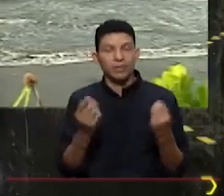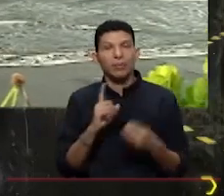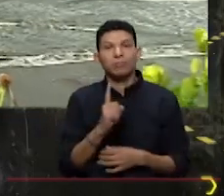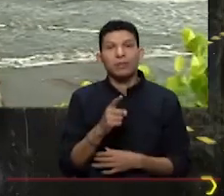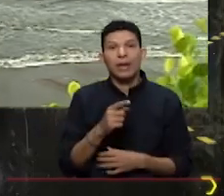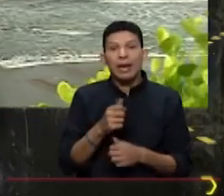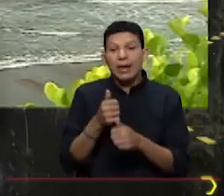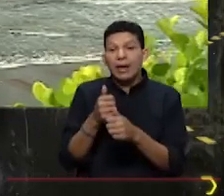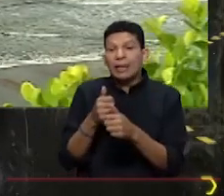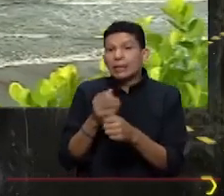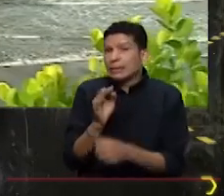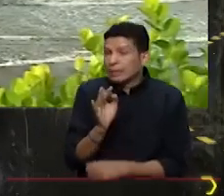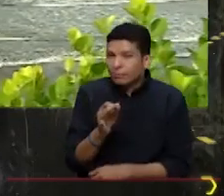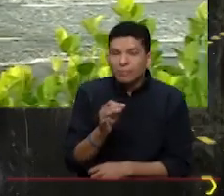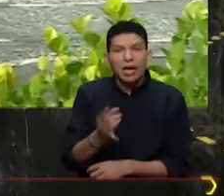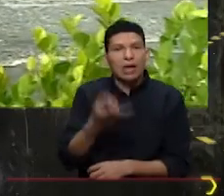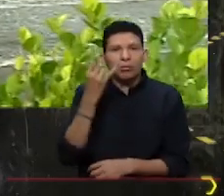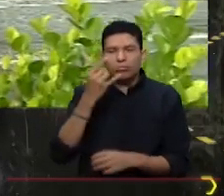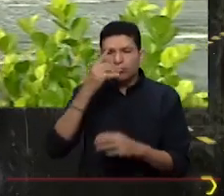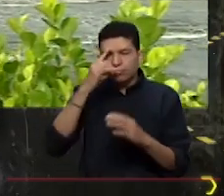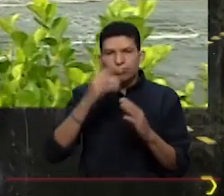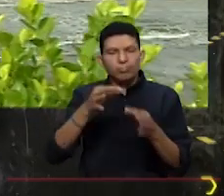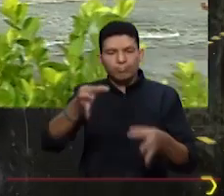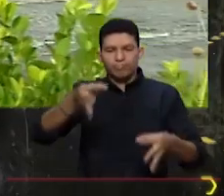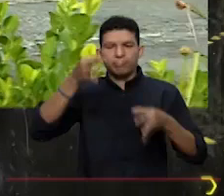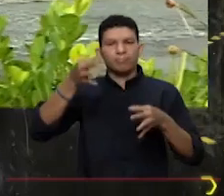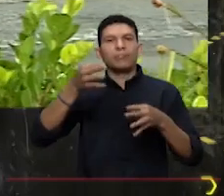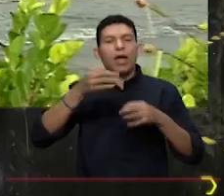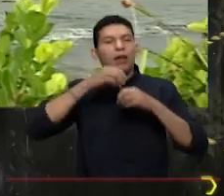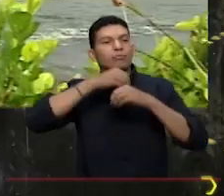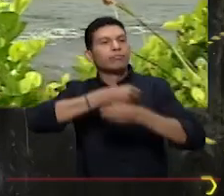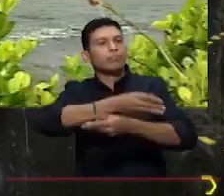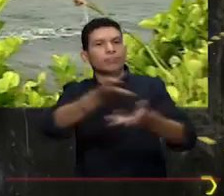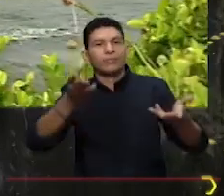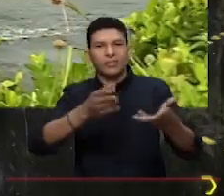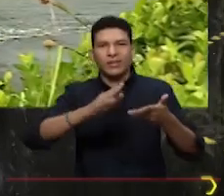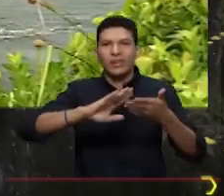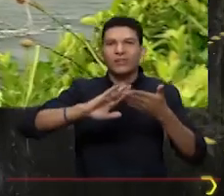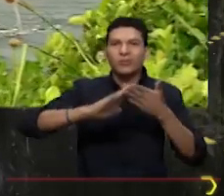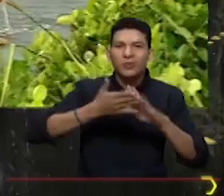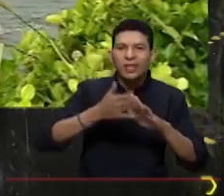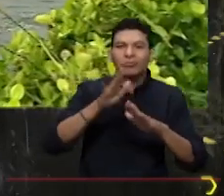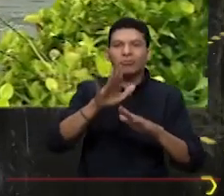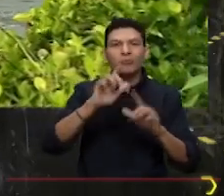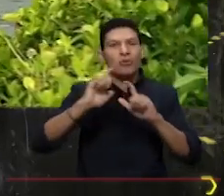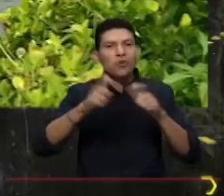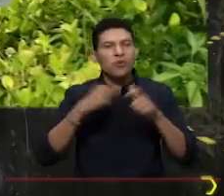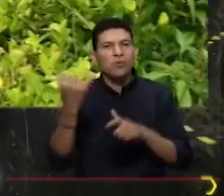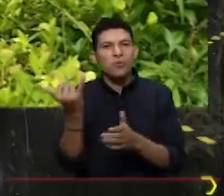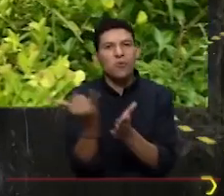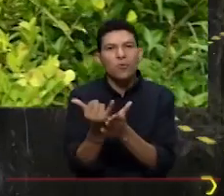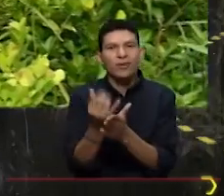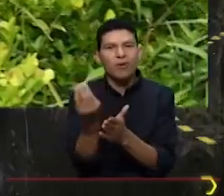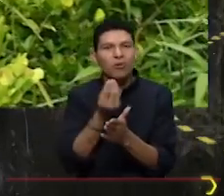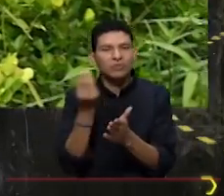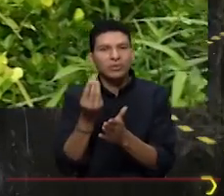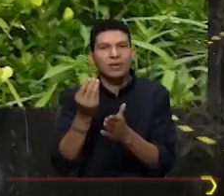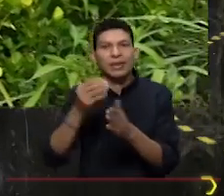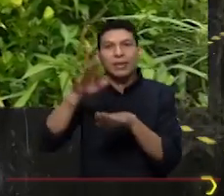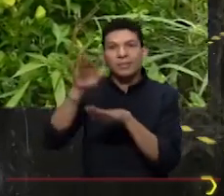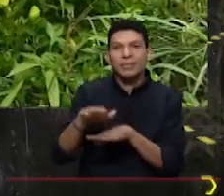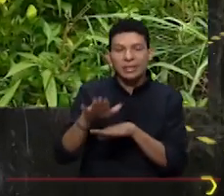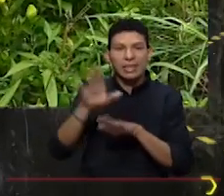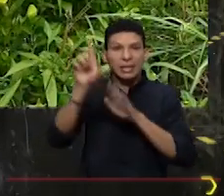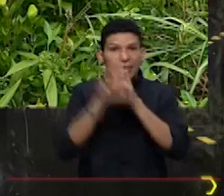que se llegaba a consolidar un documento, se llevaba a los consejos comunitarios, a las juntas de consejos comunitarios y representantes legales para que fuera